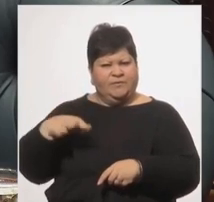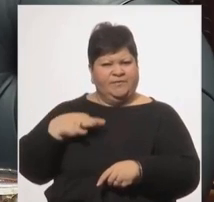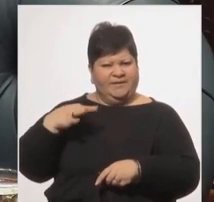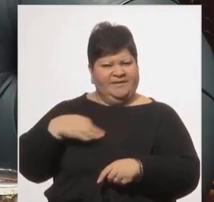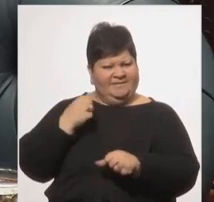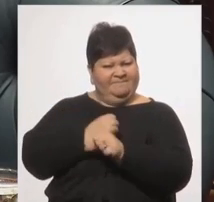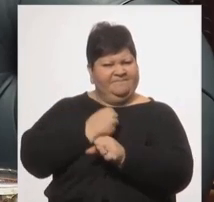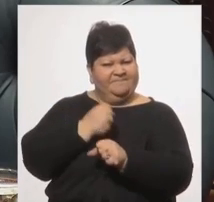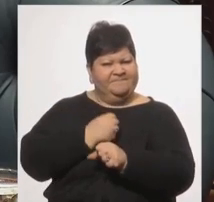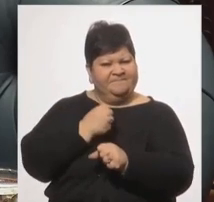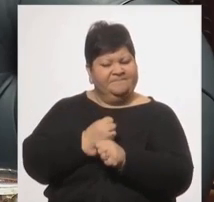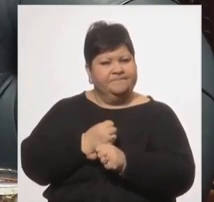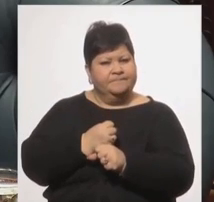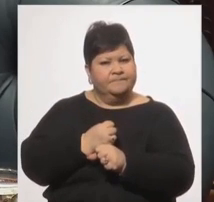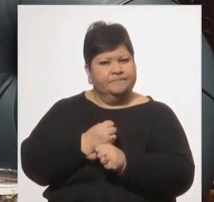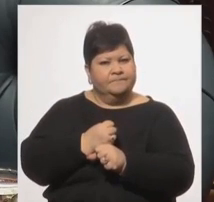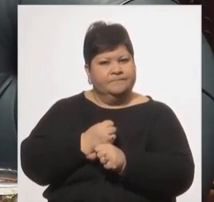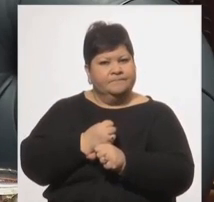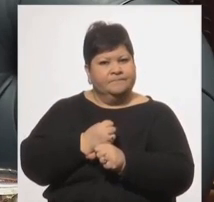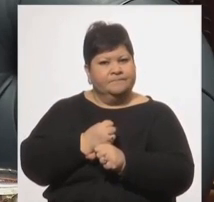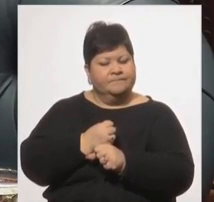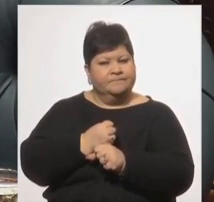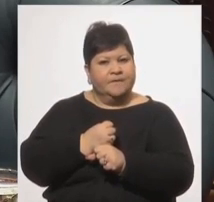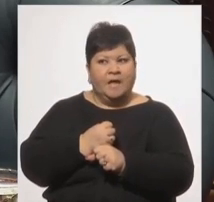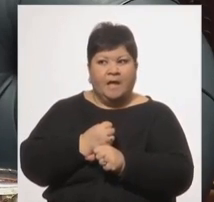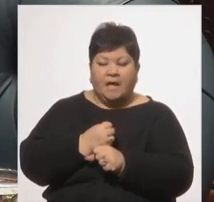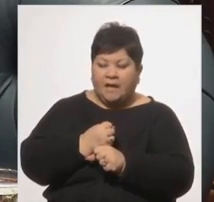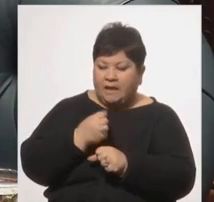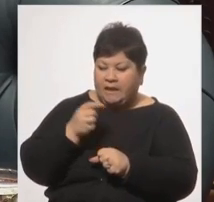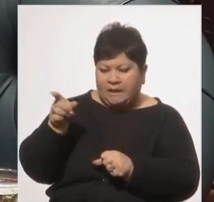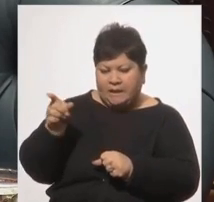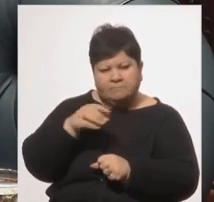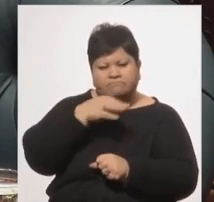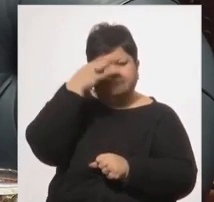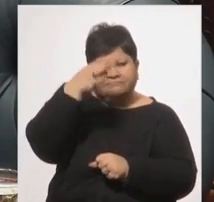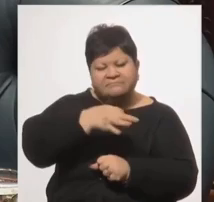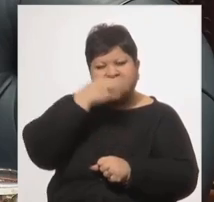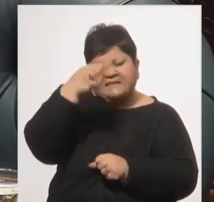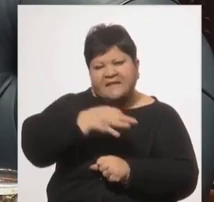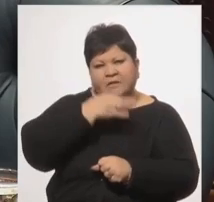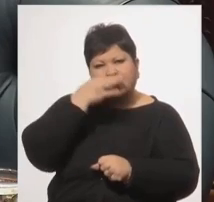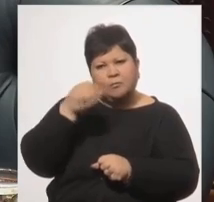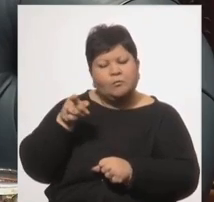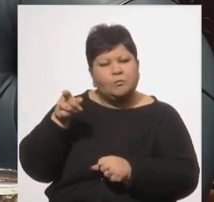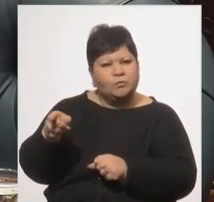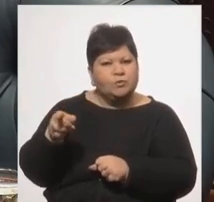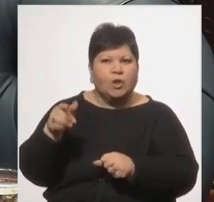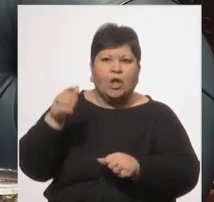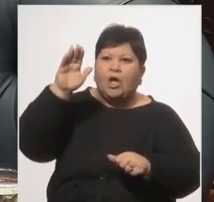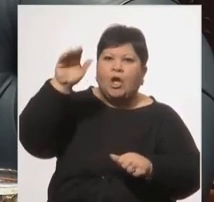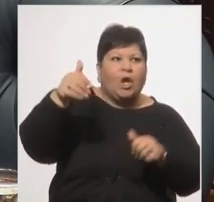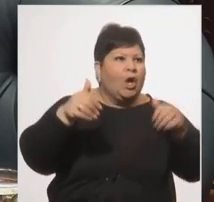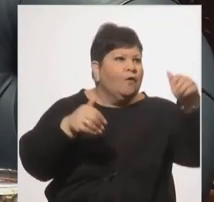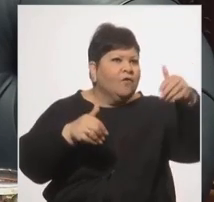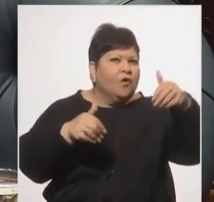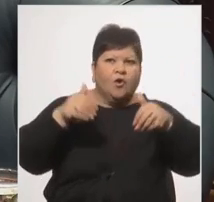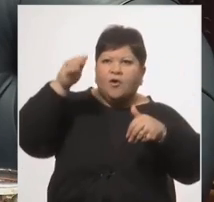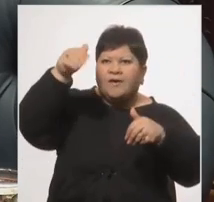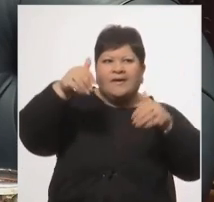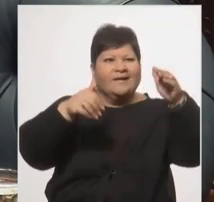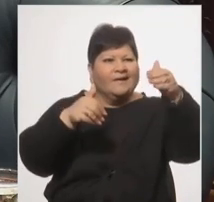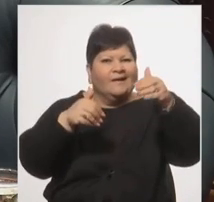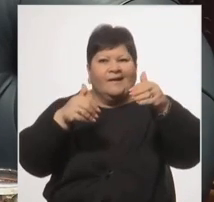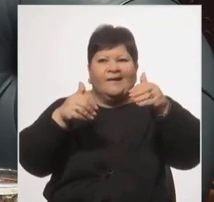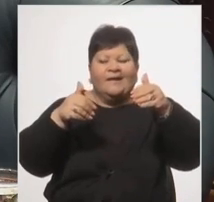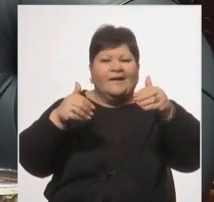en su reflexión la necesidad de convocar a esa